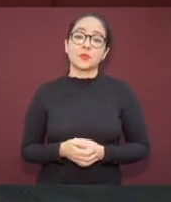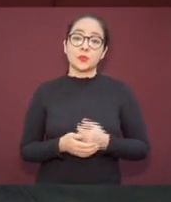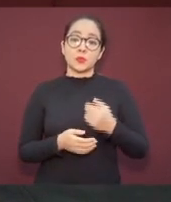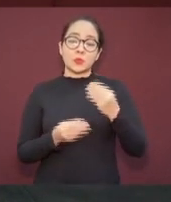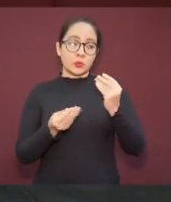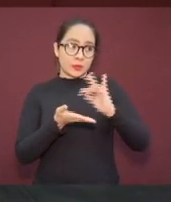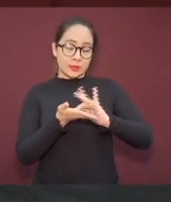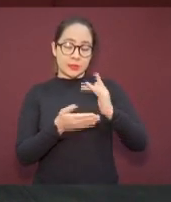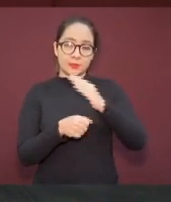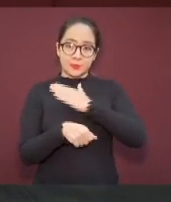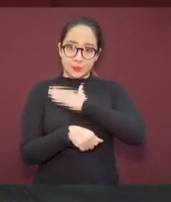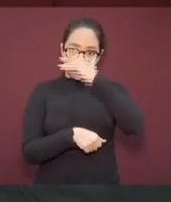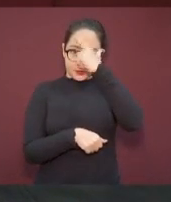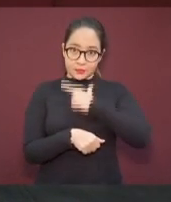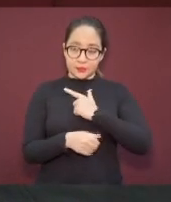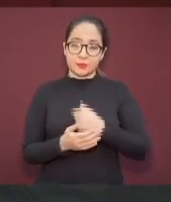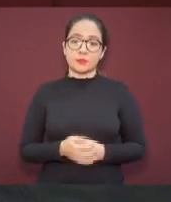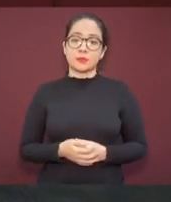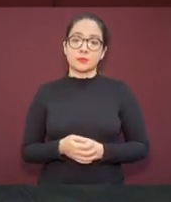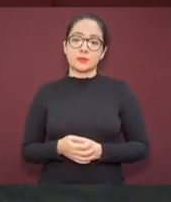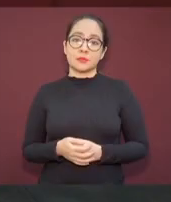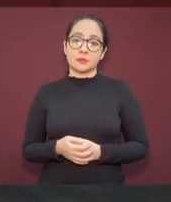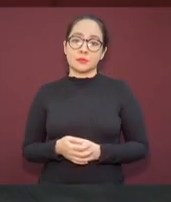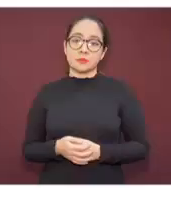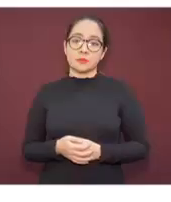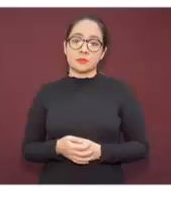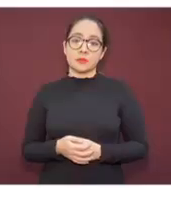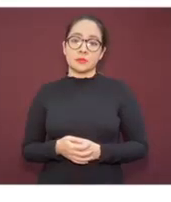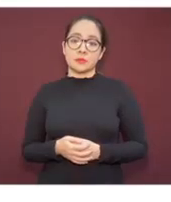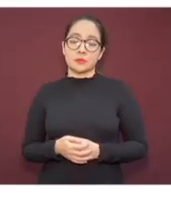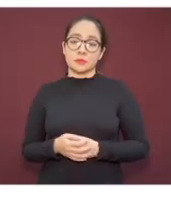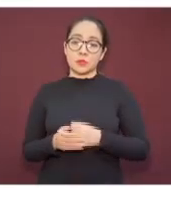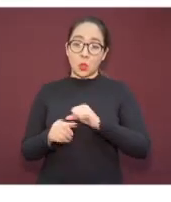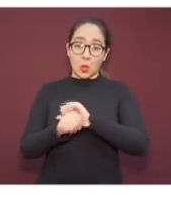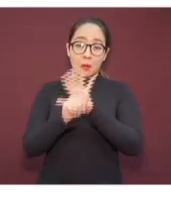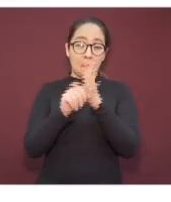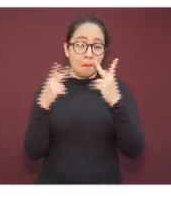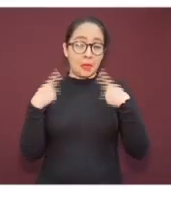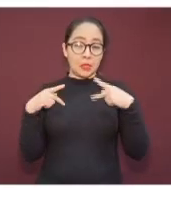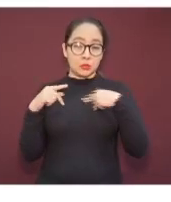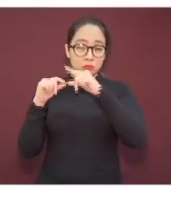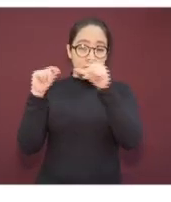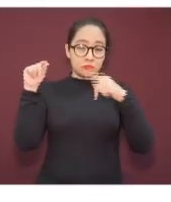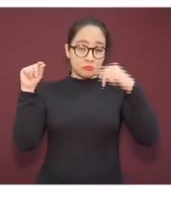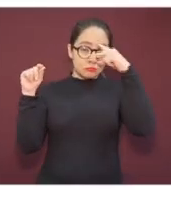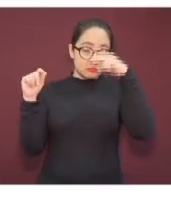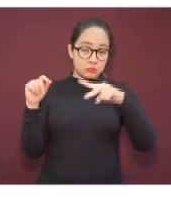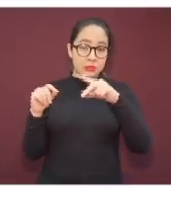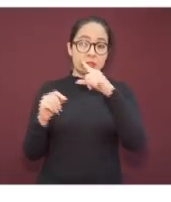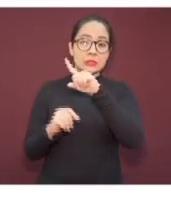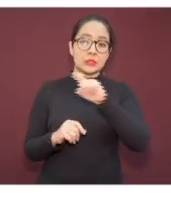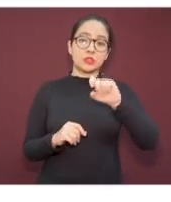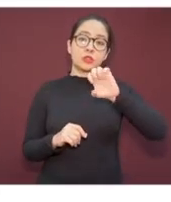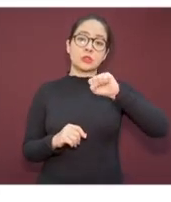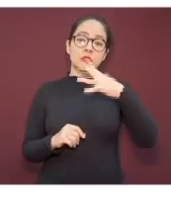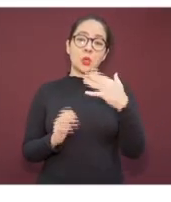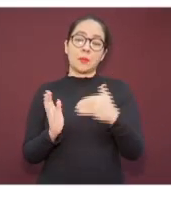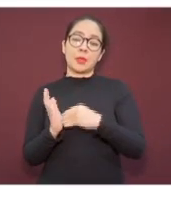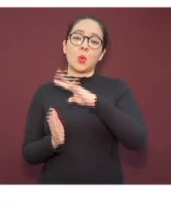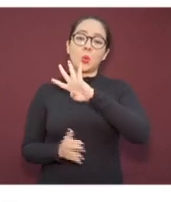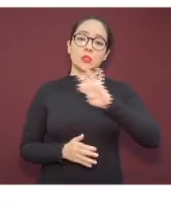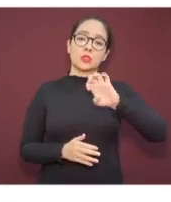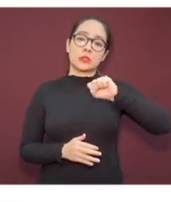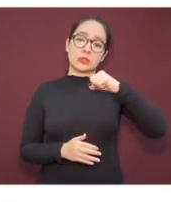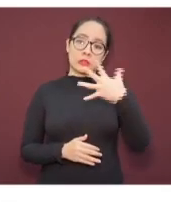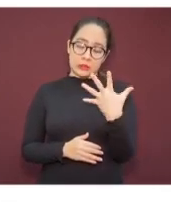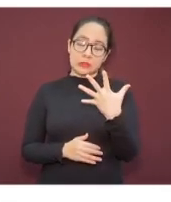noches. A nivel nacional se han registrado 165 mil 455 casos